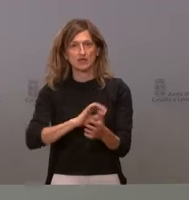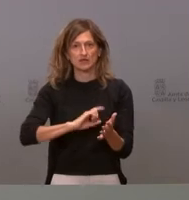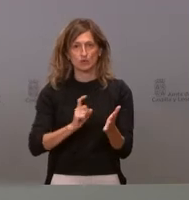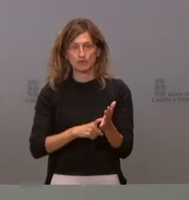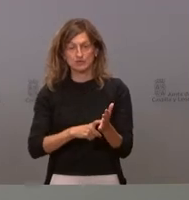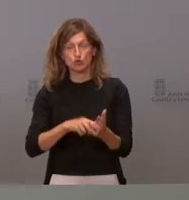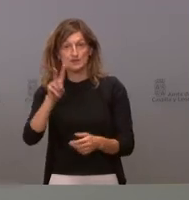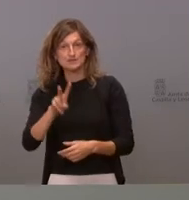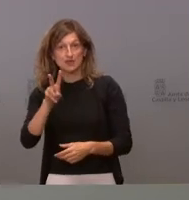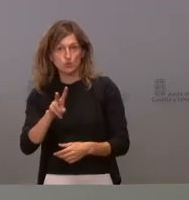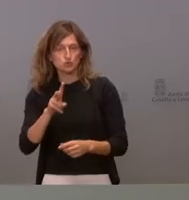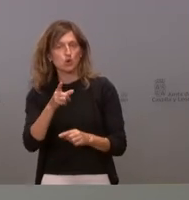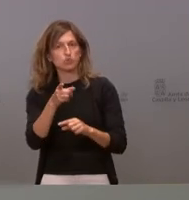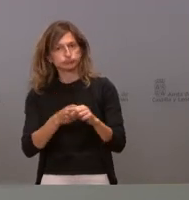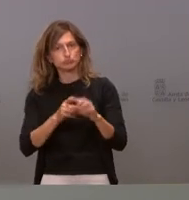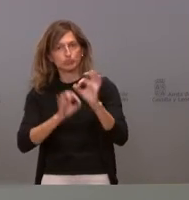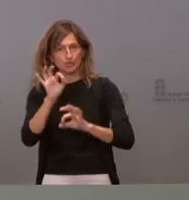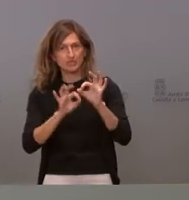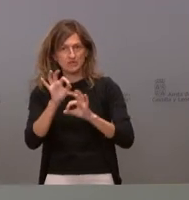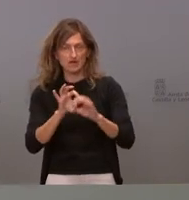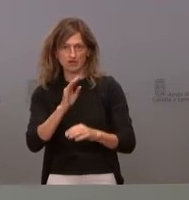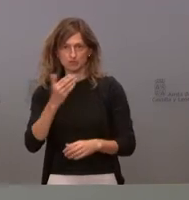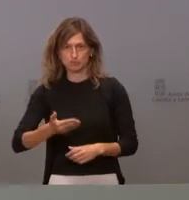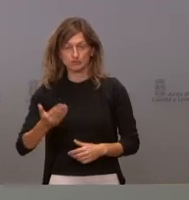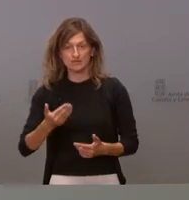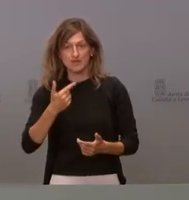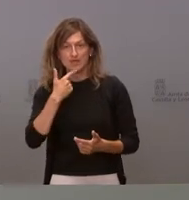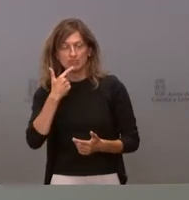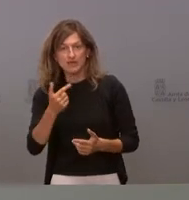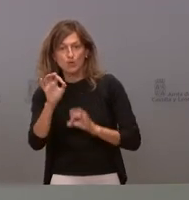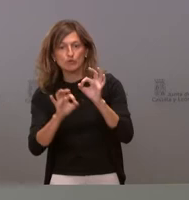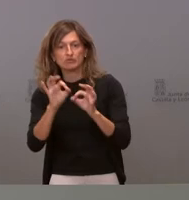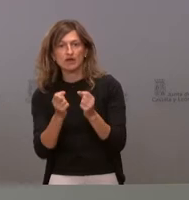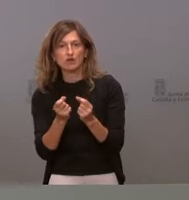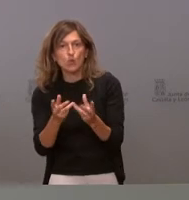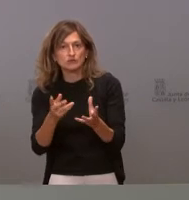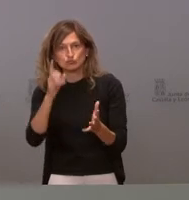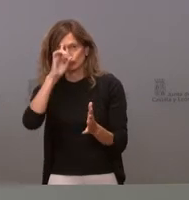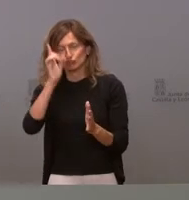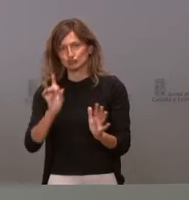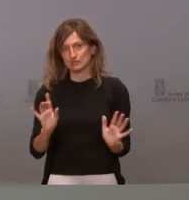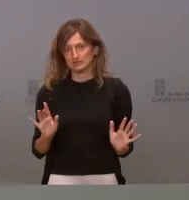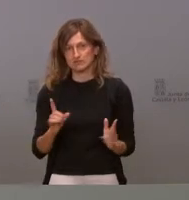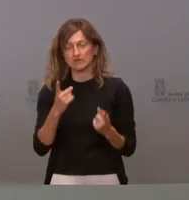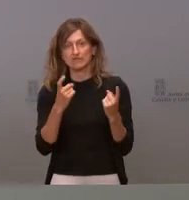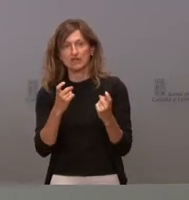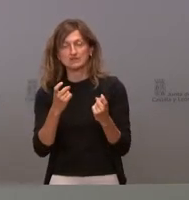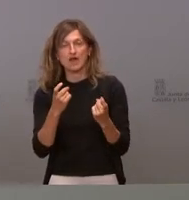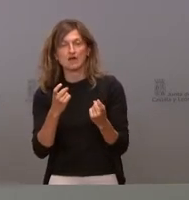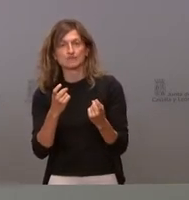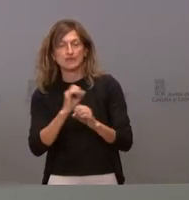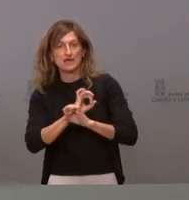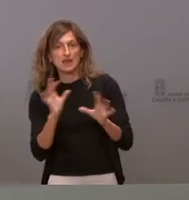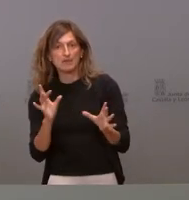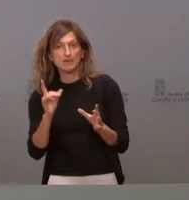segundas dosis a un porcentaje muy importante. No me atrevo a cerrar porcentajes porque para eso necesito tener clarísimas las